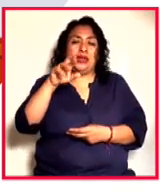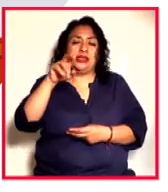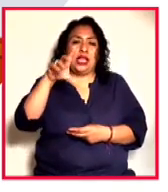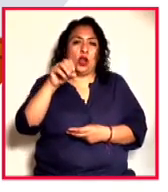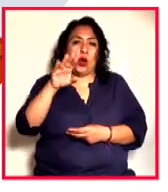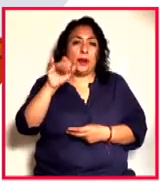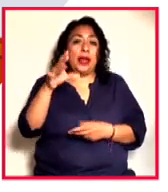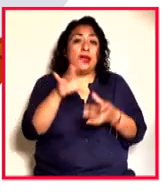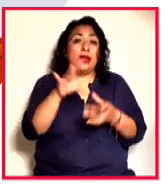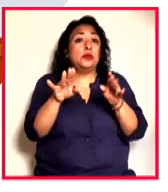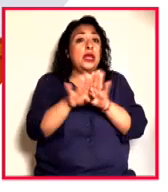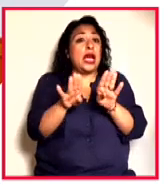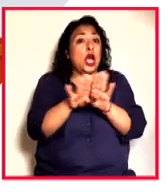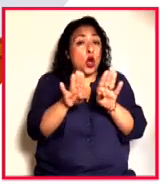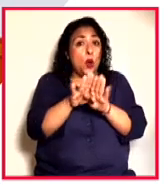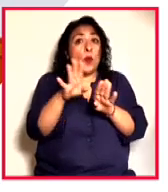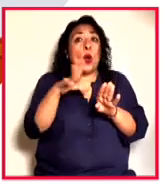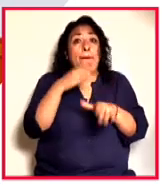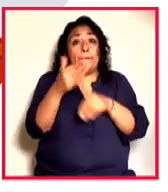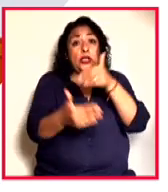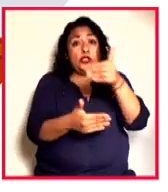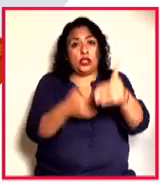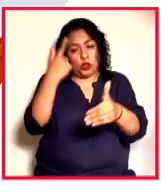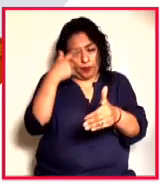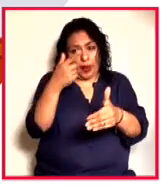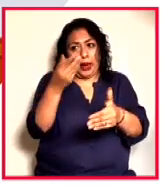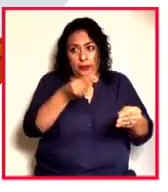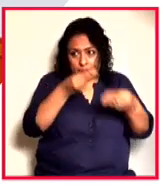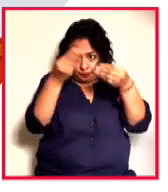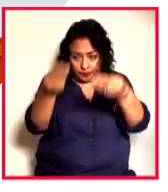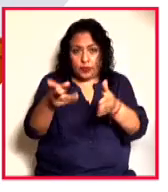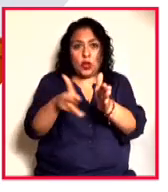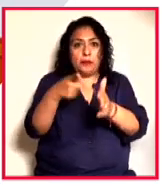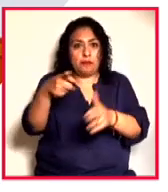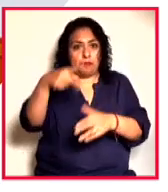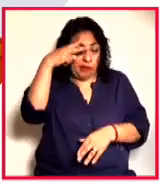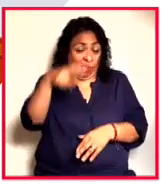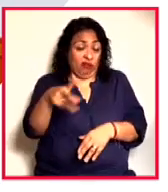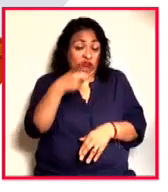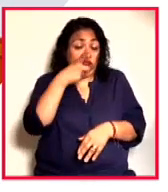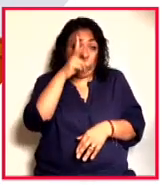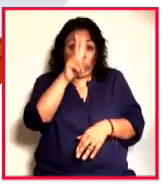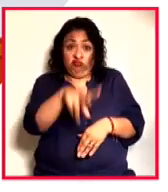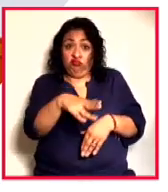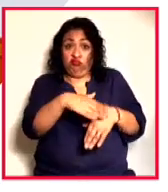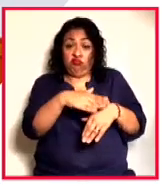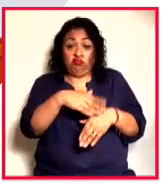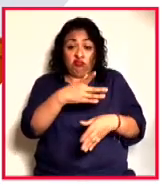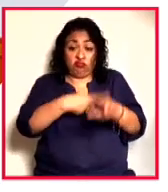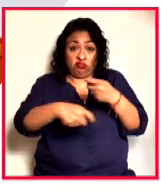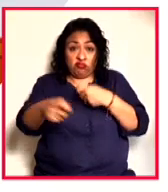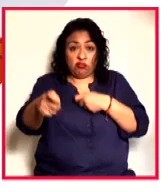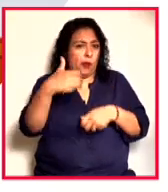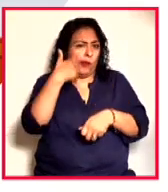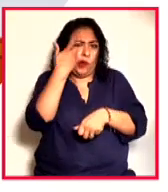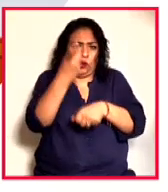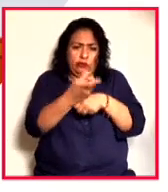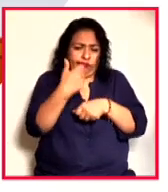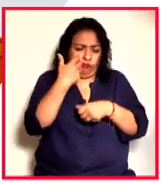cómo se va a llevar a cabo este proceso de devolución que hay que subrayarlo. Es una devolución voluntaria.